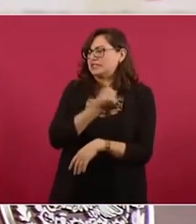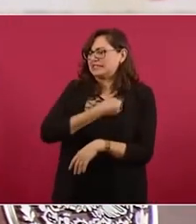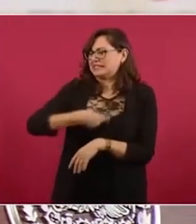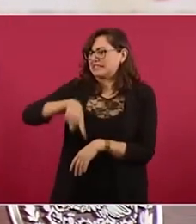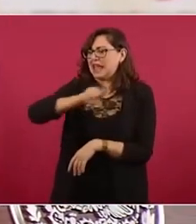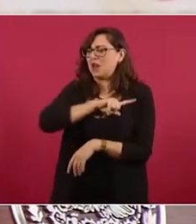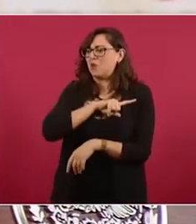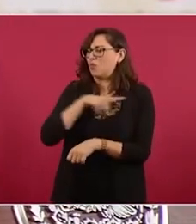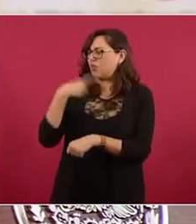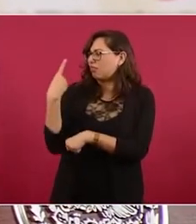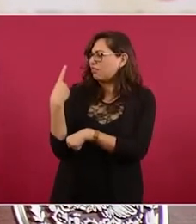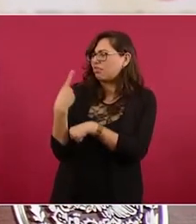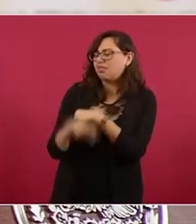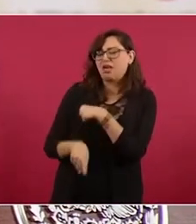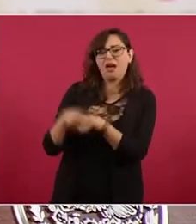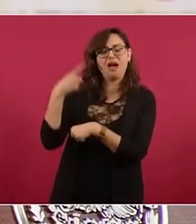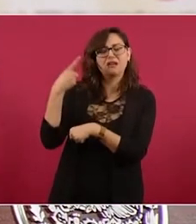salud